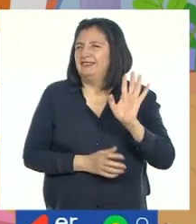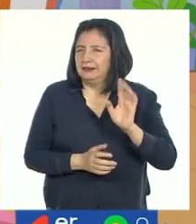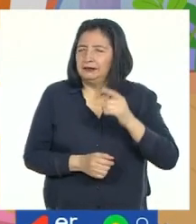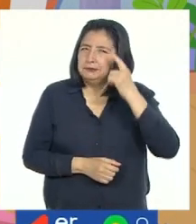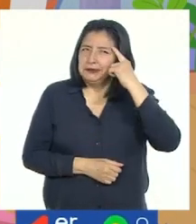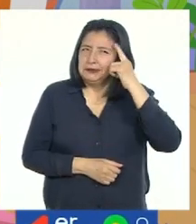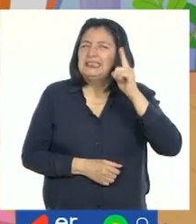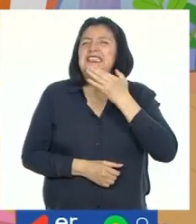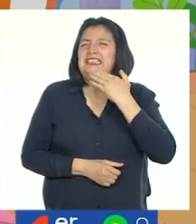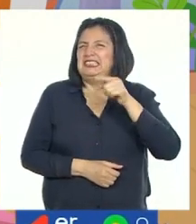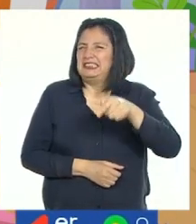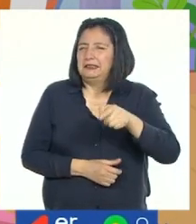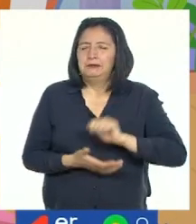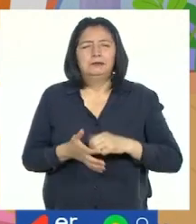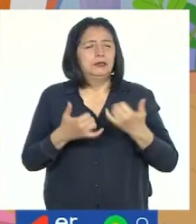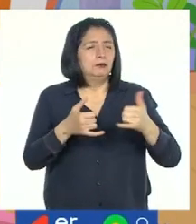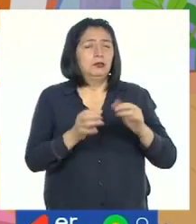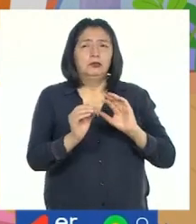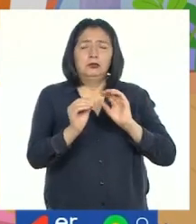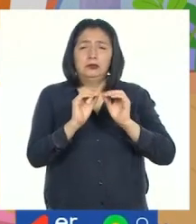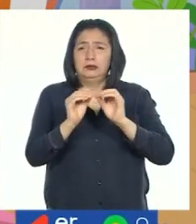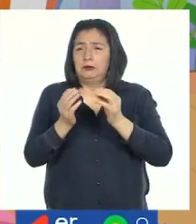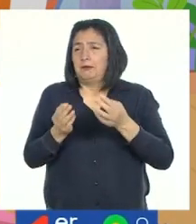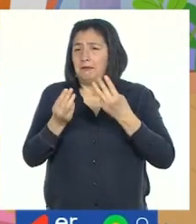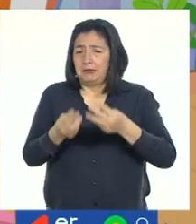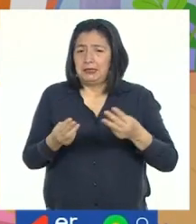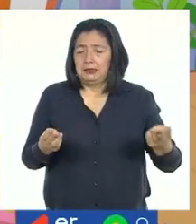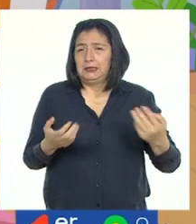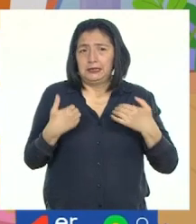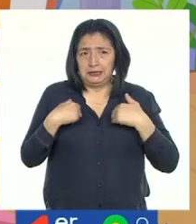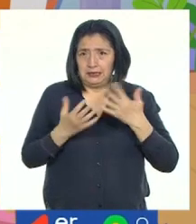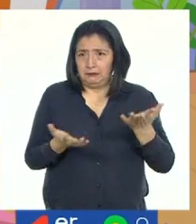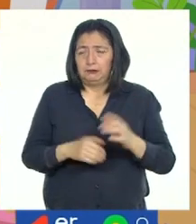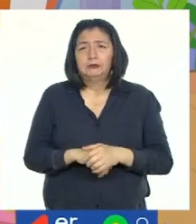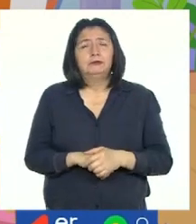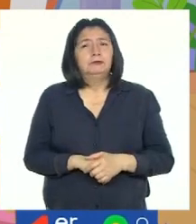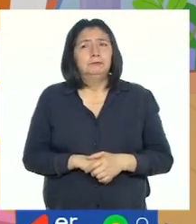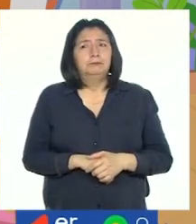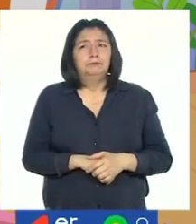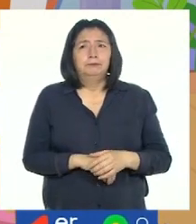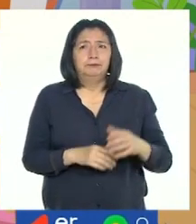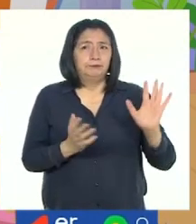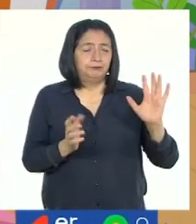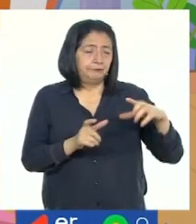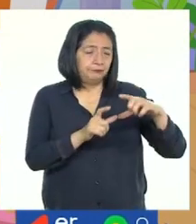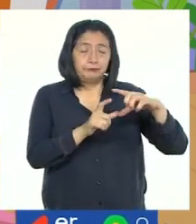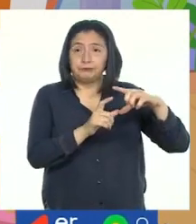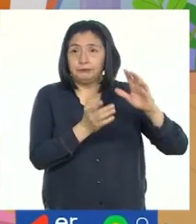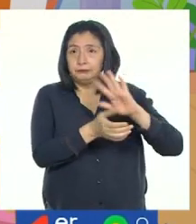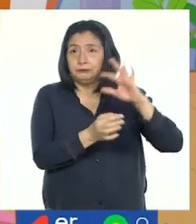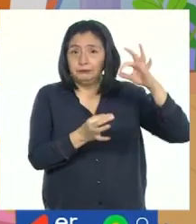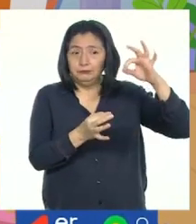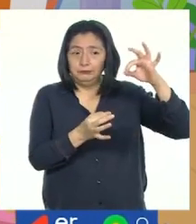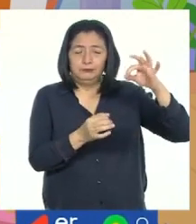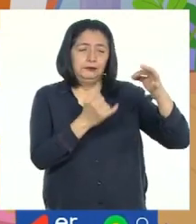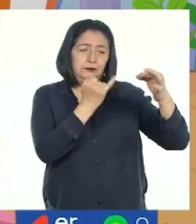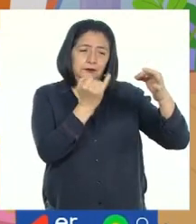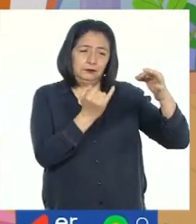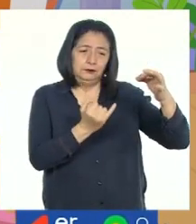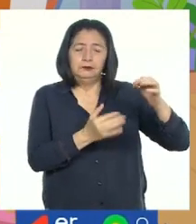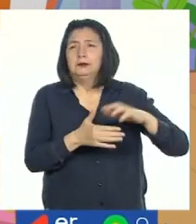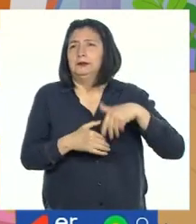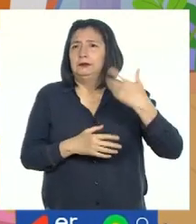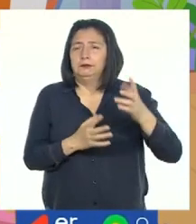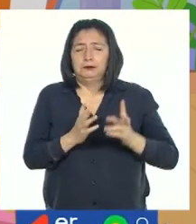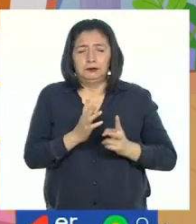Para poder jugarlo, lo he adaptado con materiales que tenemos a la mano. Tomé unos papeles, dibujé en ellos y